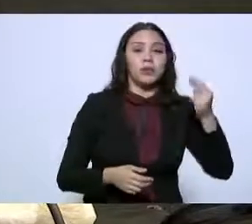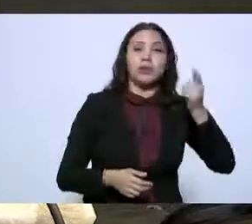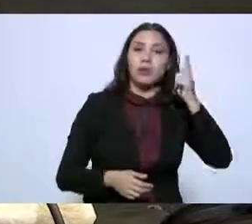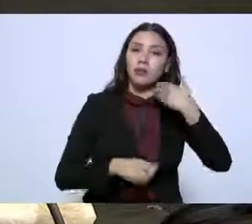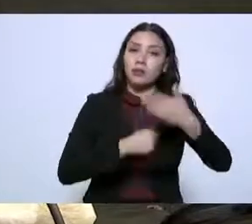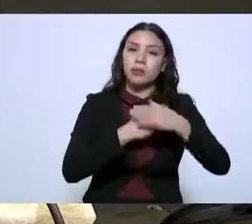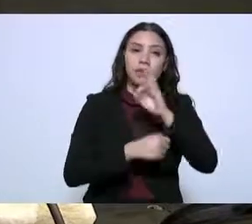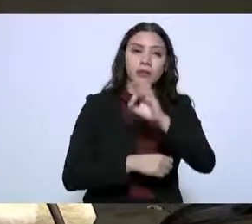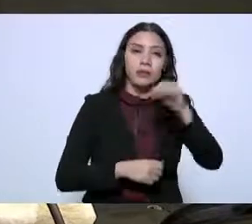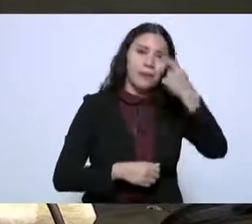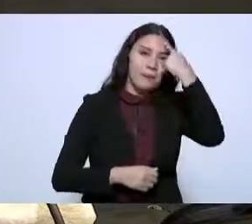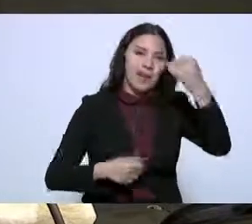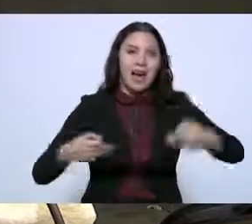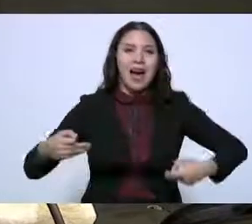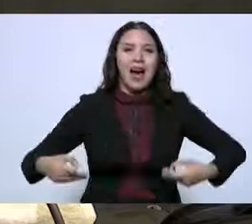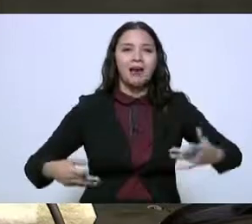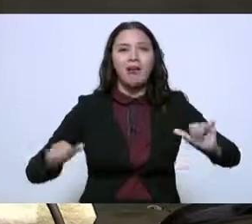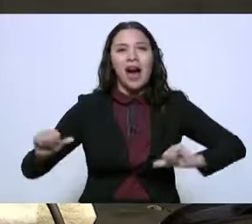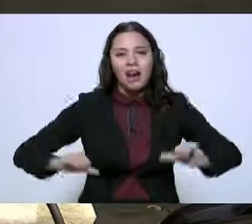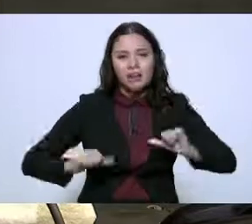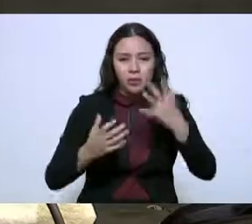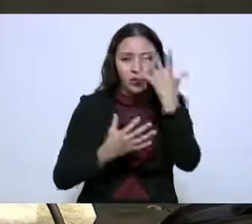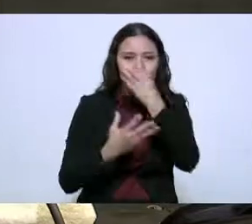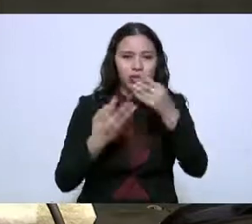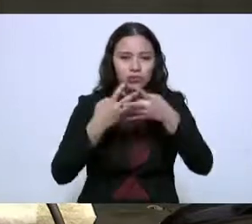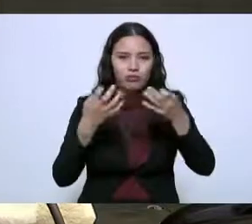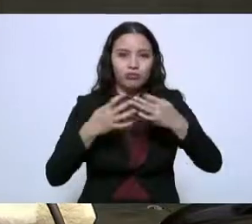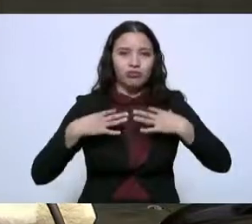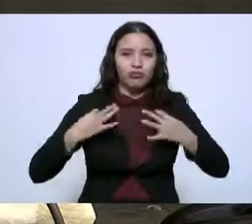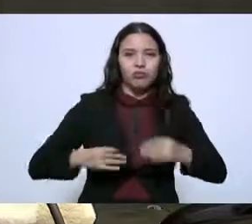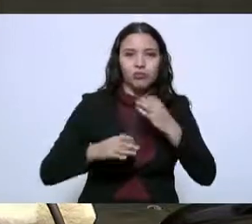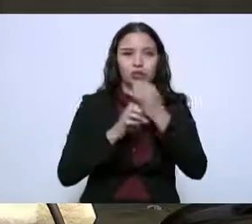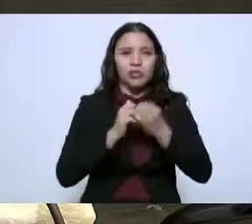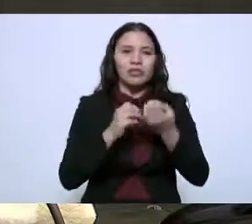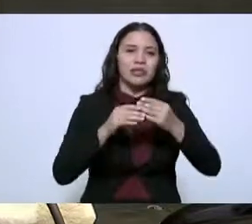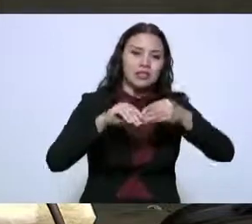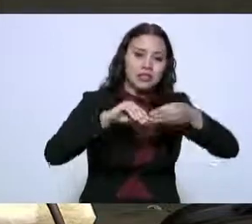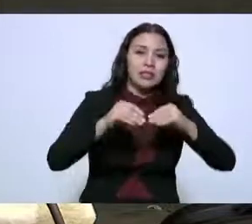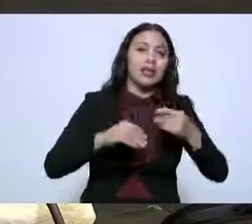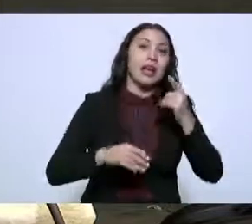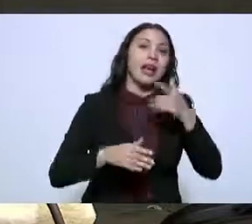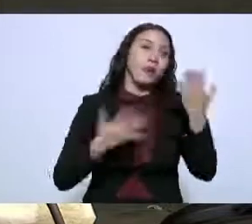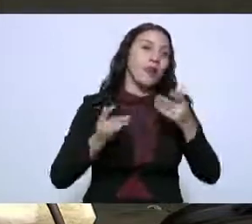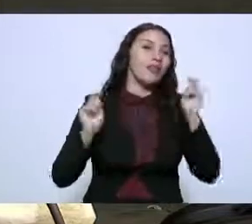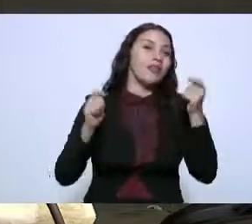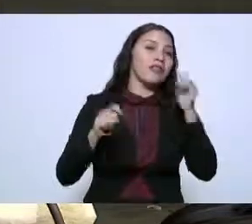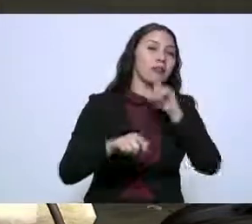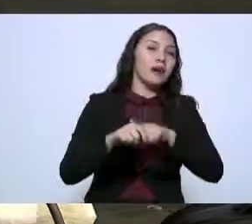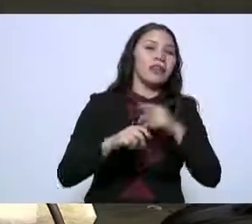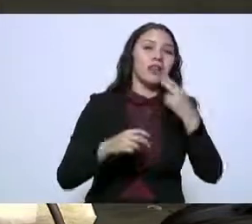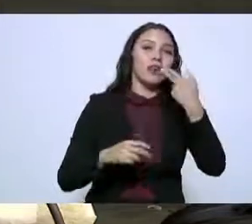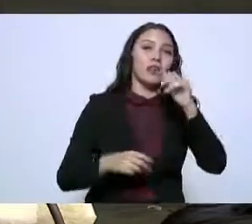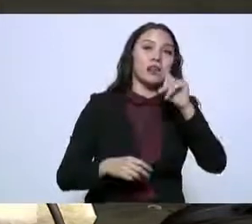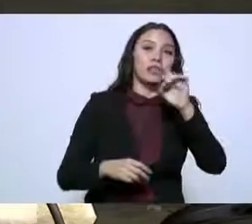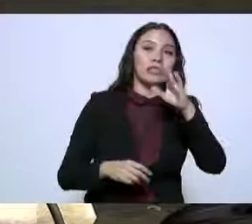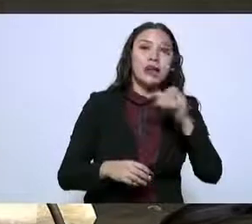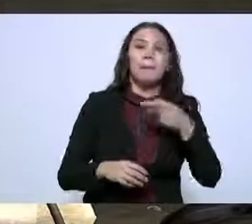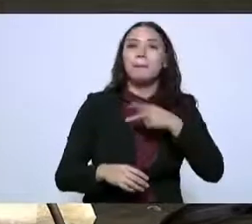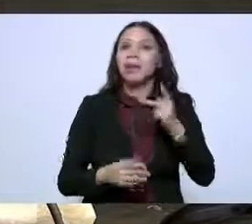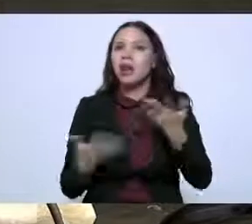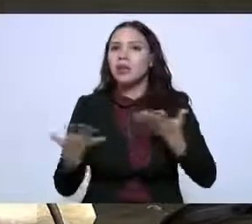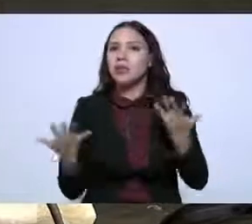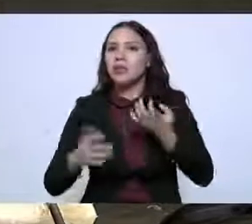del arte textil han participado en el festival de la huasteca pero no han participado como estado